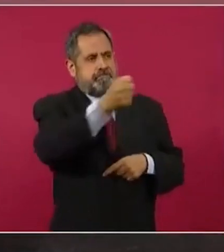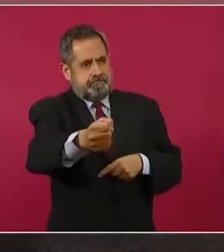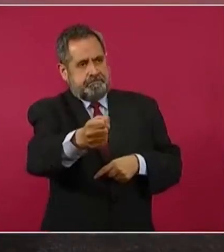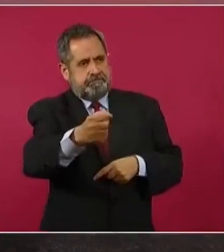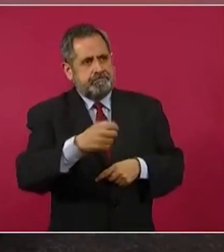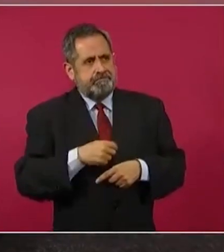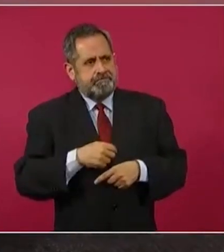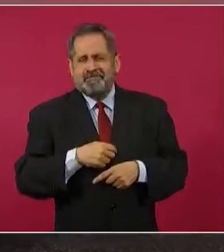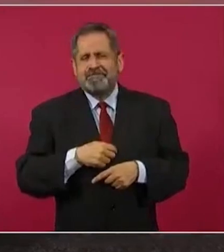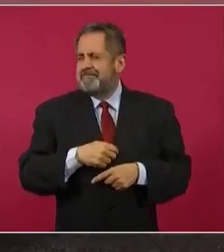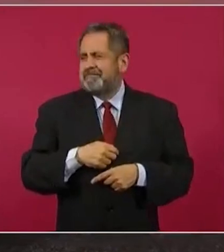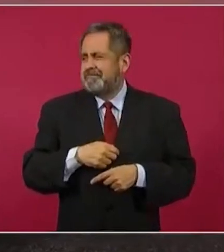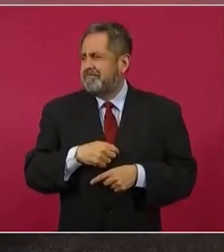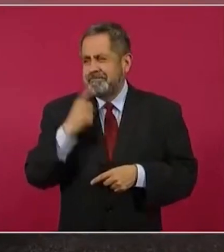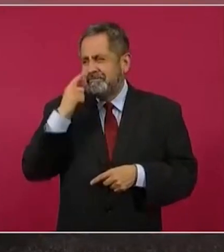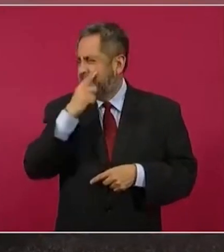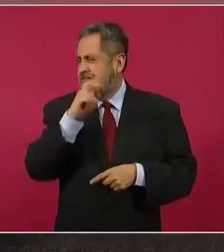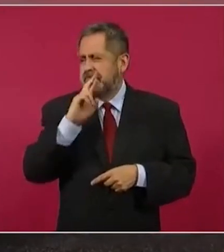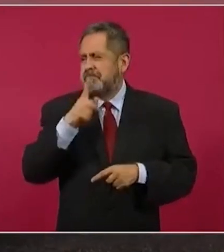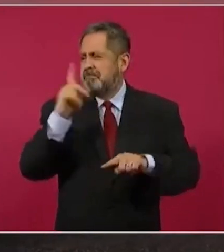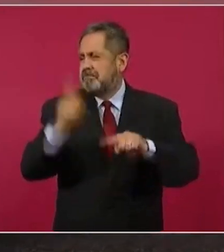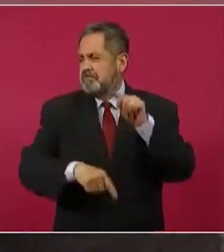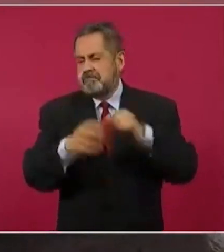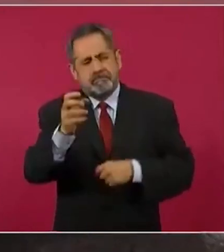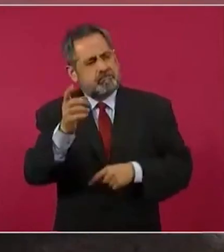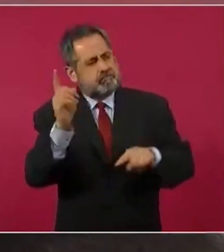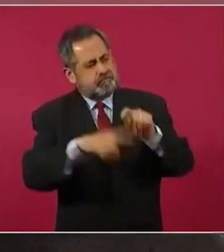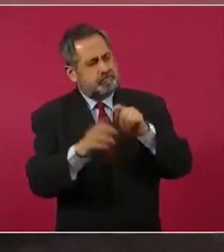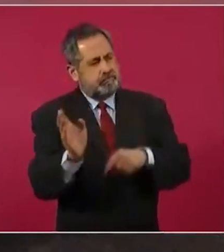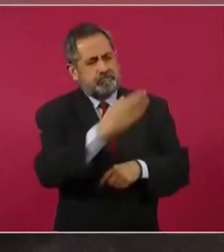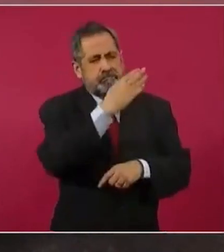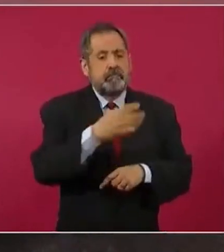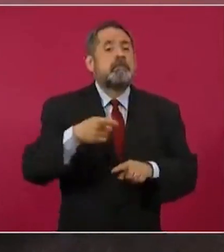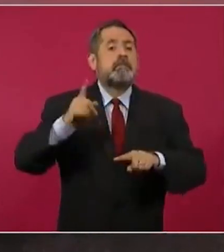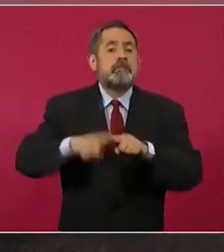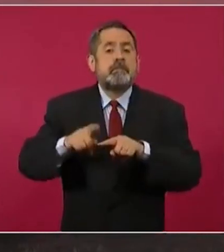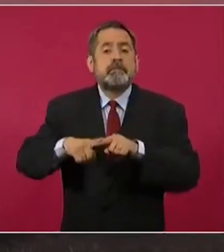que no sean las élites,